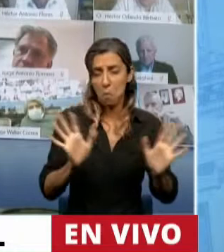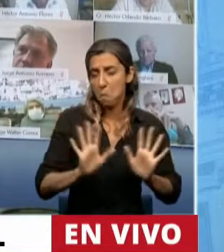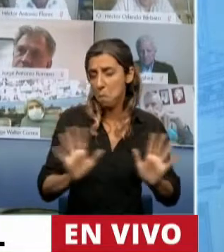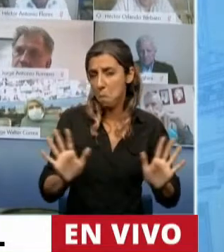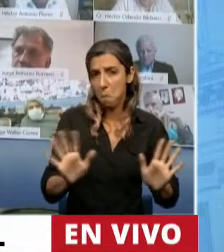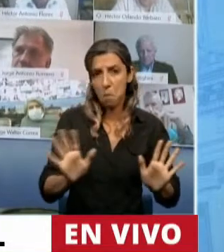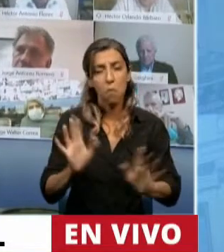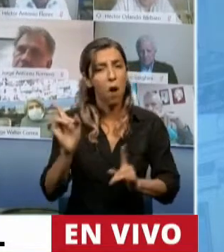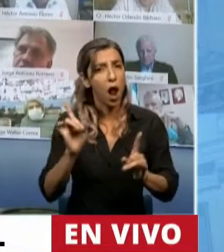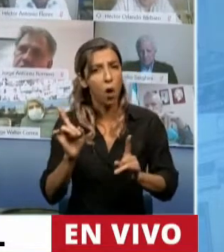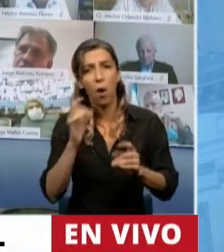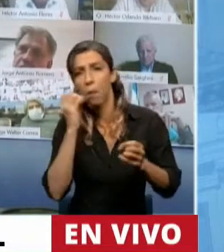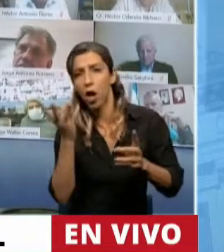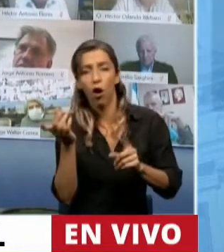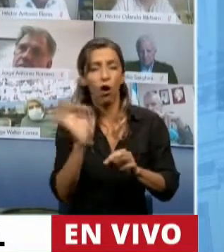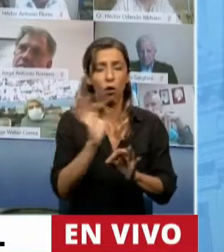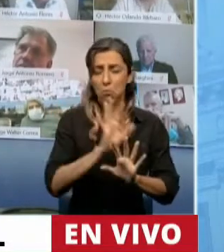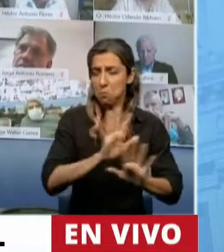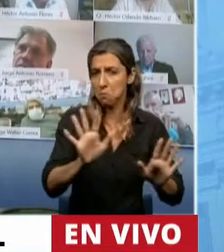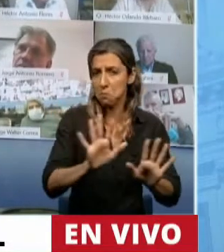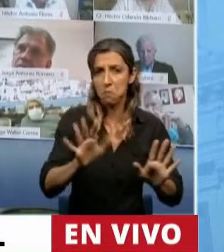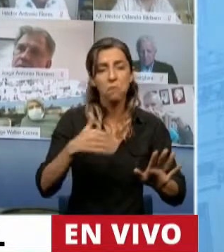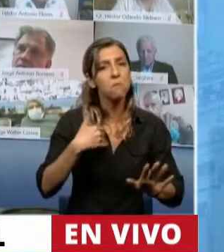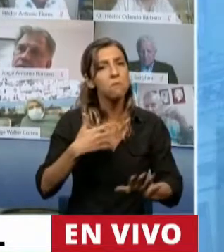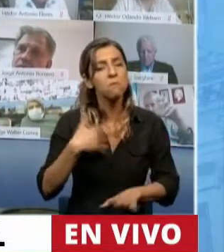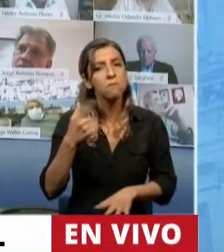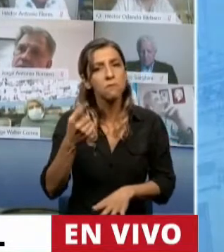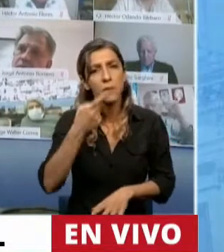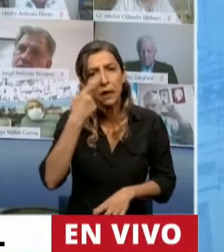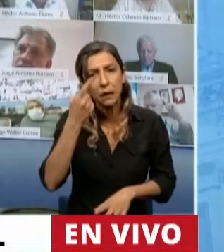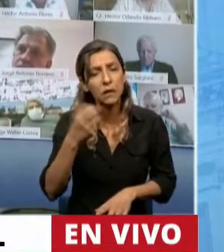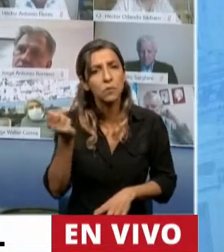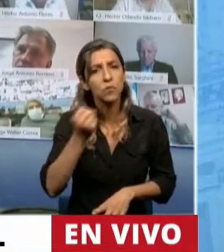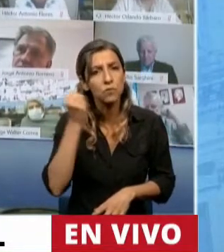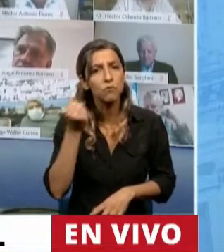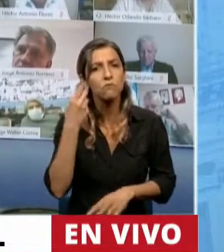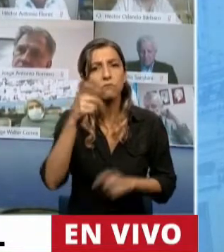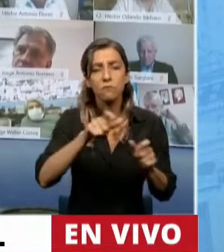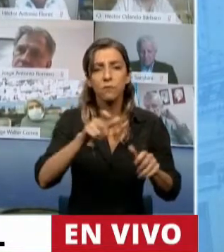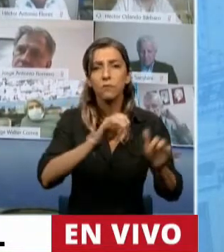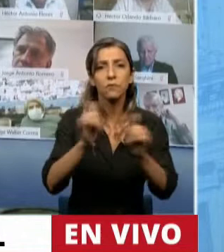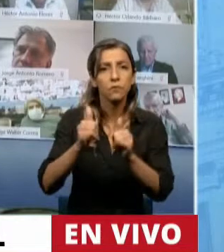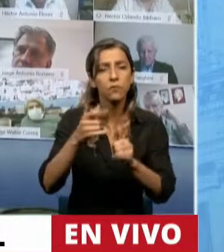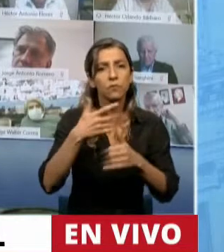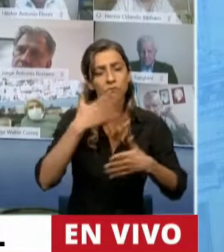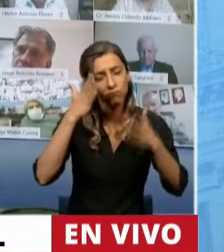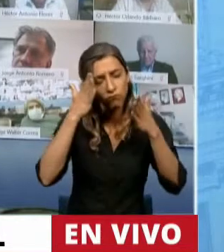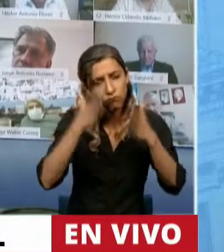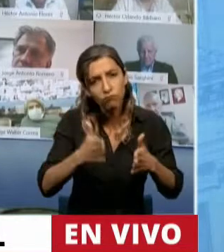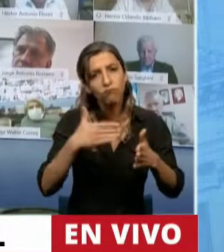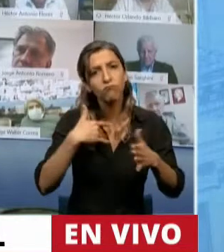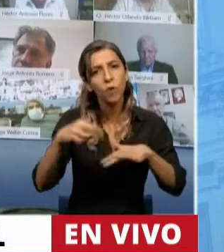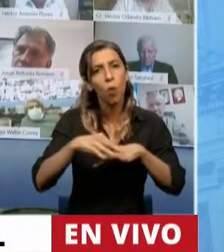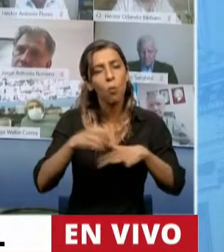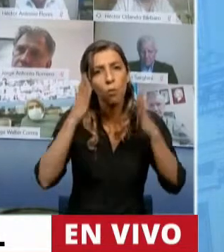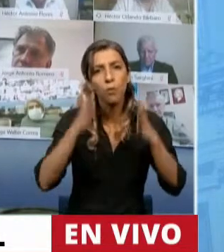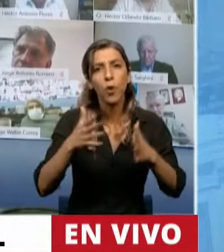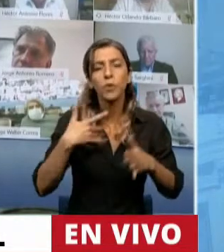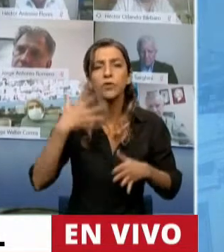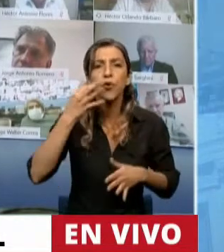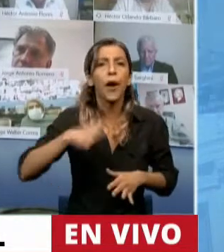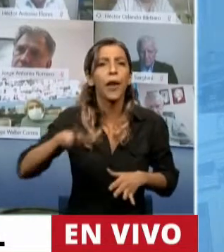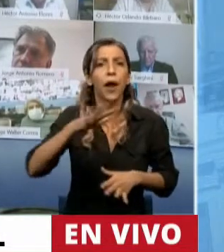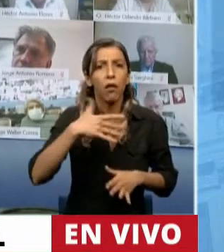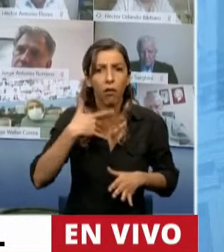bueno que haya pibes y pibas que se comprometan con su realidad y traten de transformar la parte provengo de una